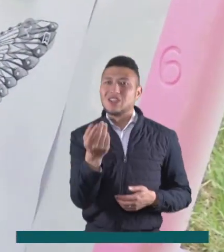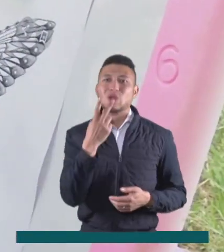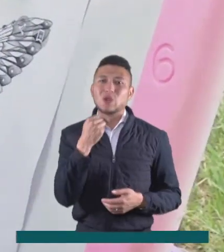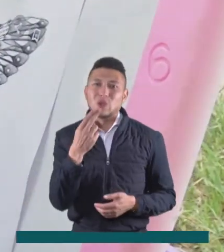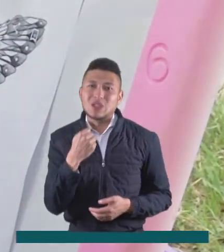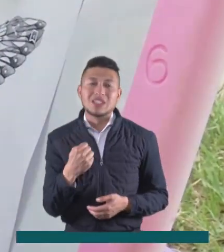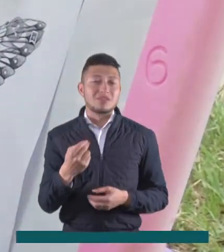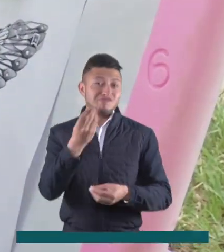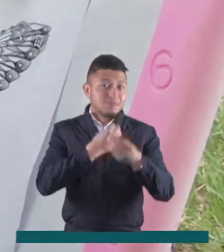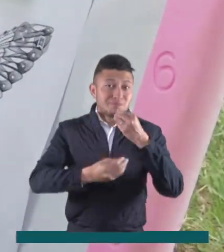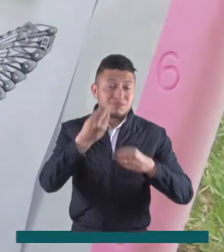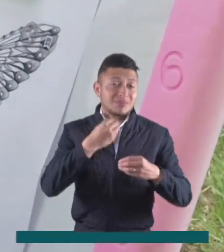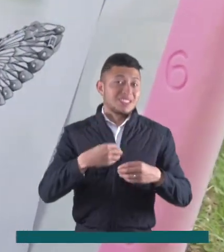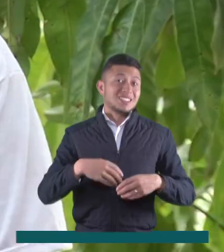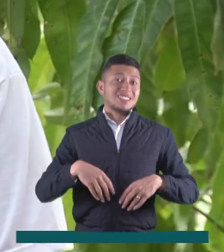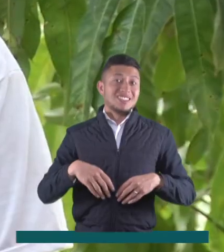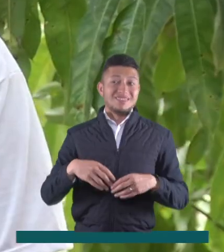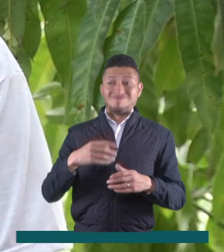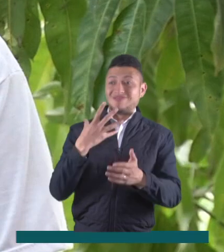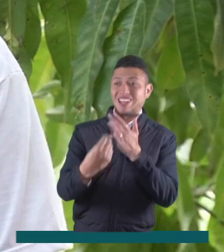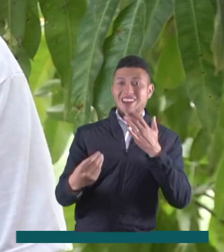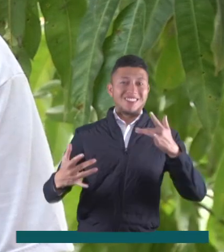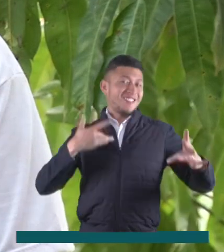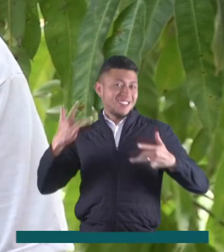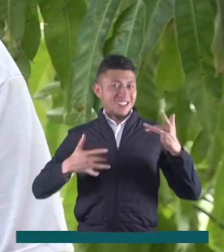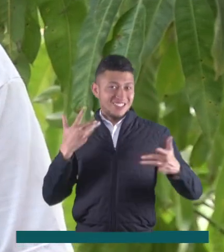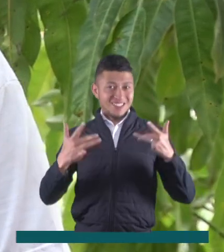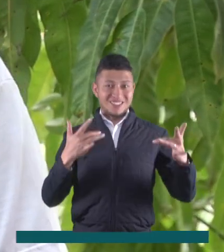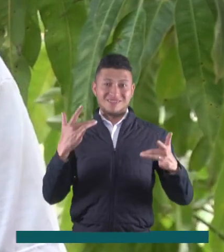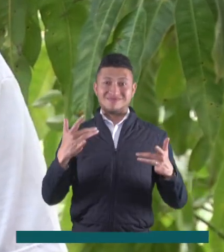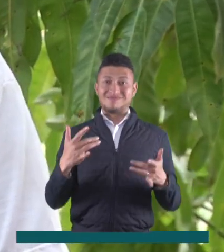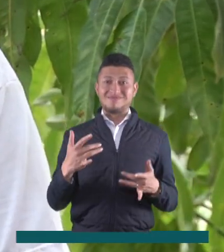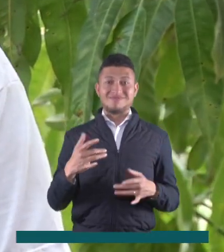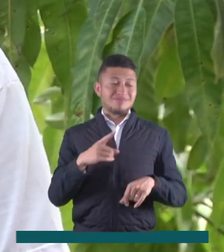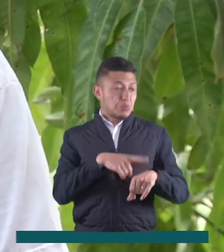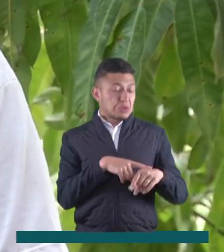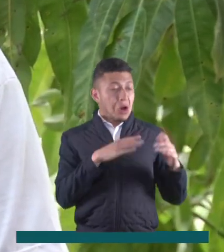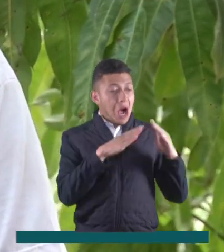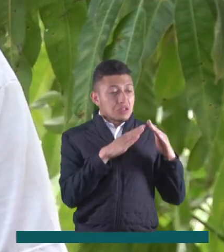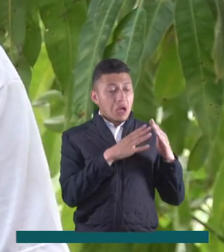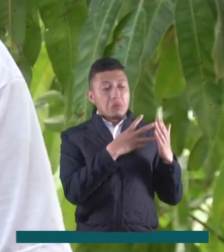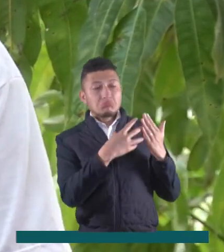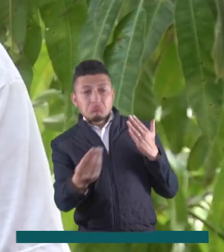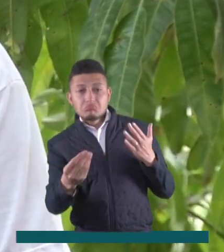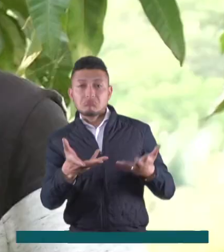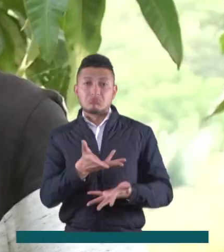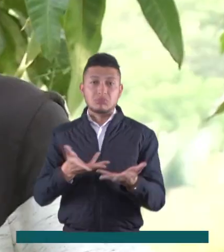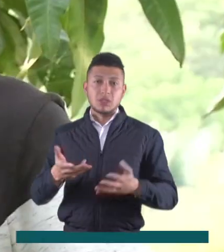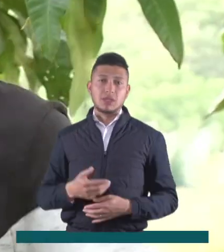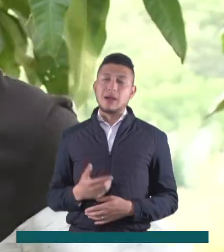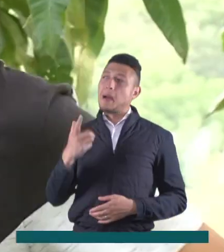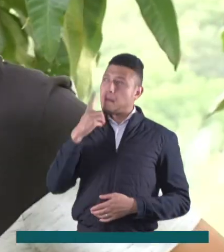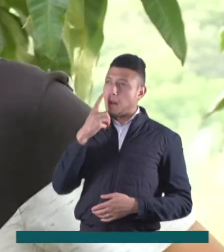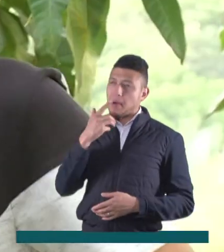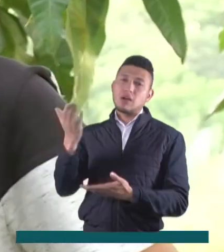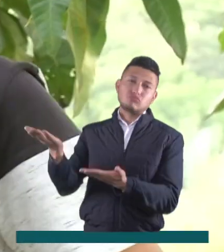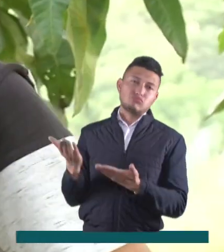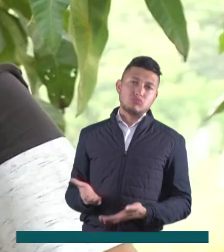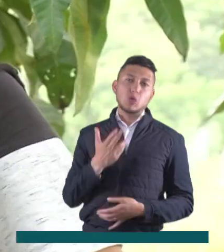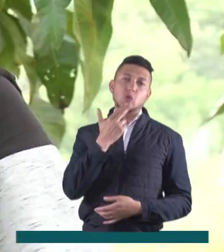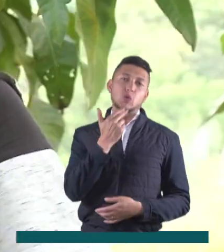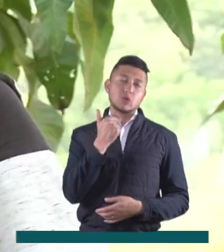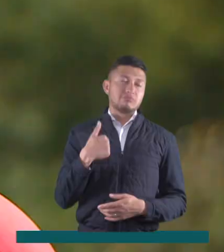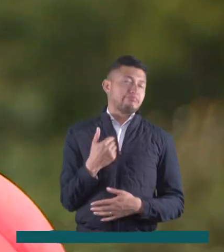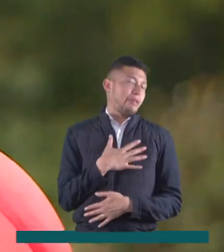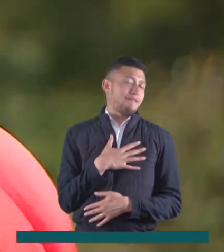dulces y después comérmelos y salir a divertirse uno, salir ya un momentico de la casa. Los papás me llevan